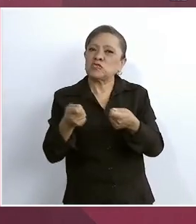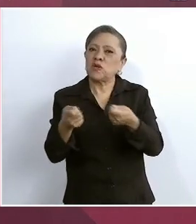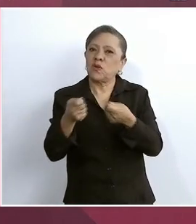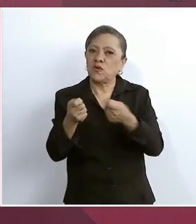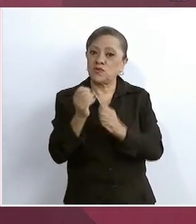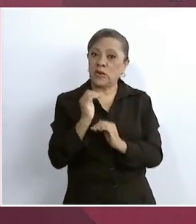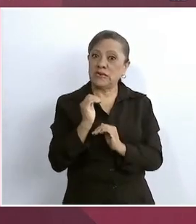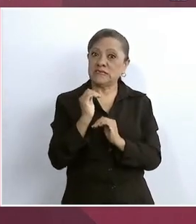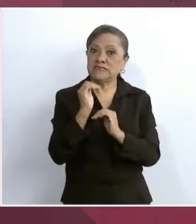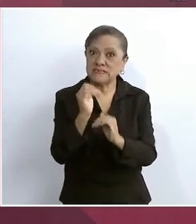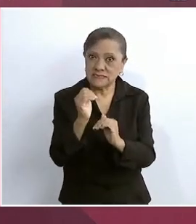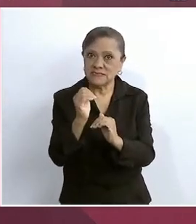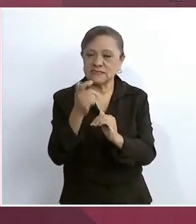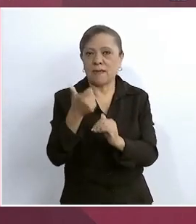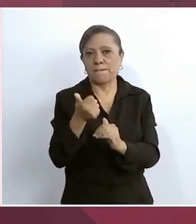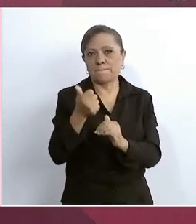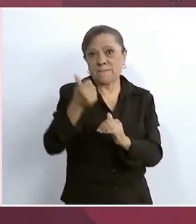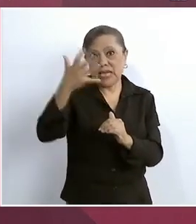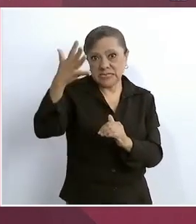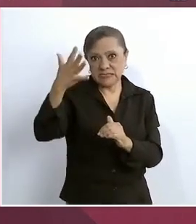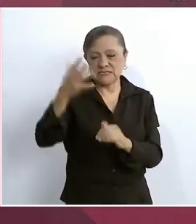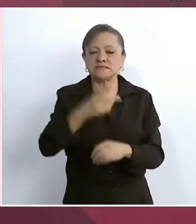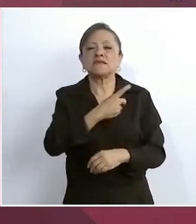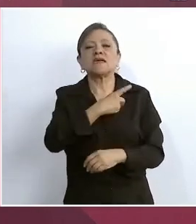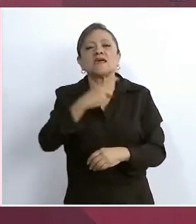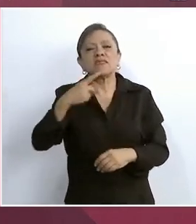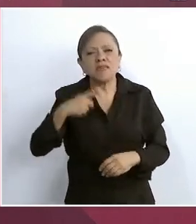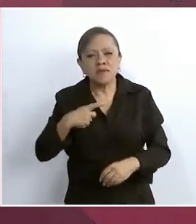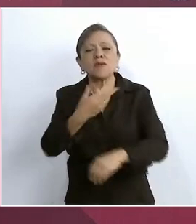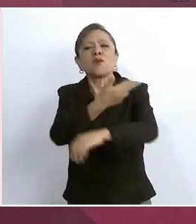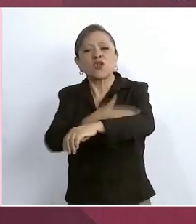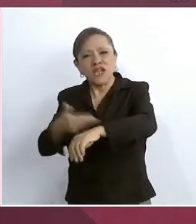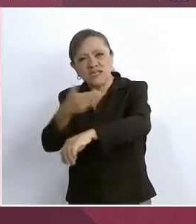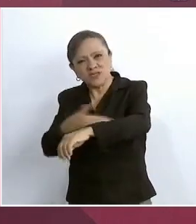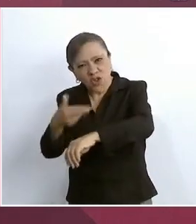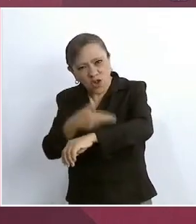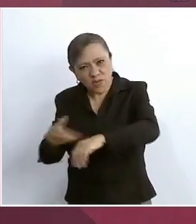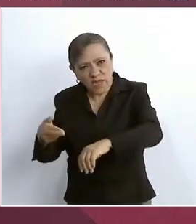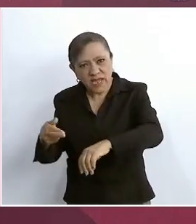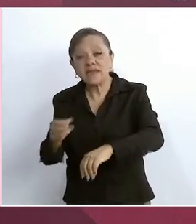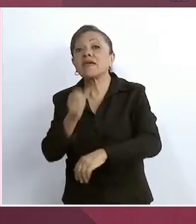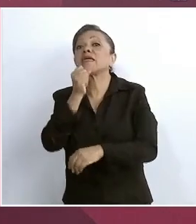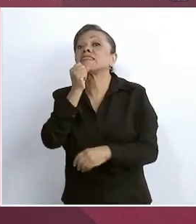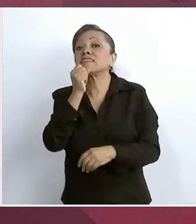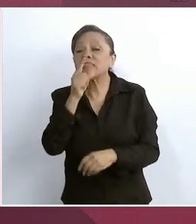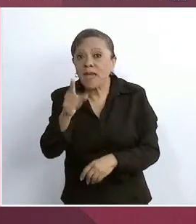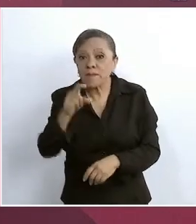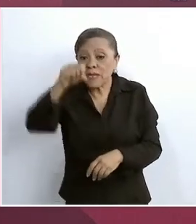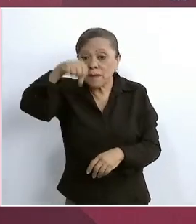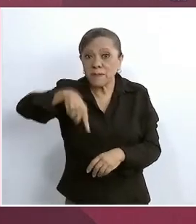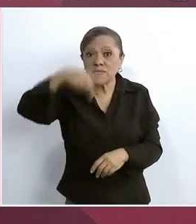resolver el ser autosuficientes en alimentos.